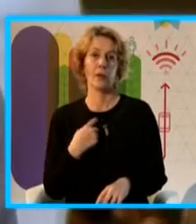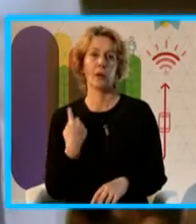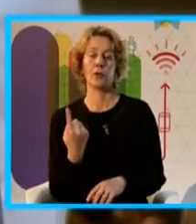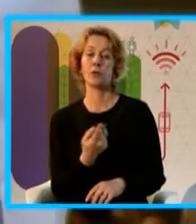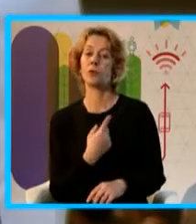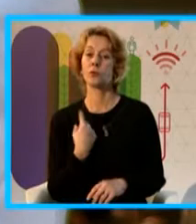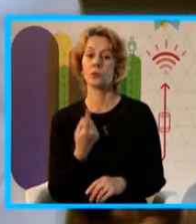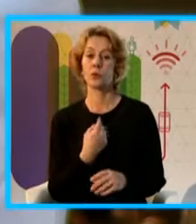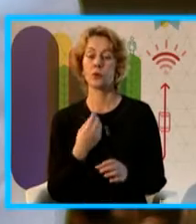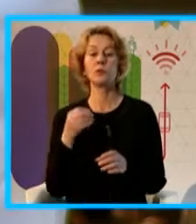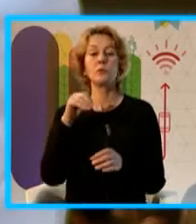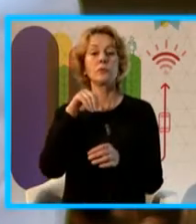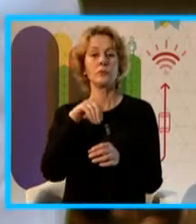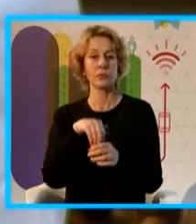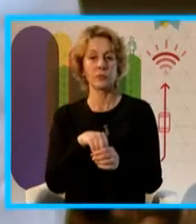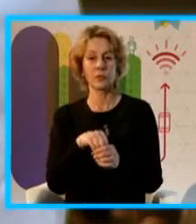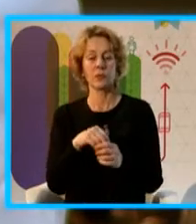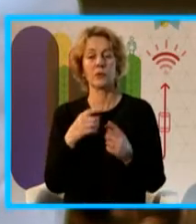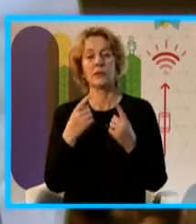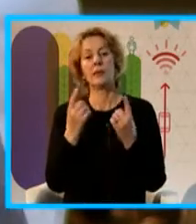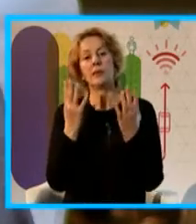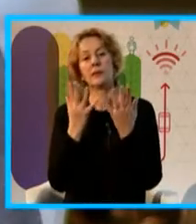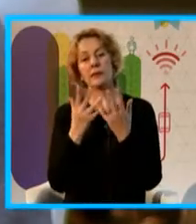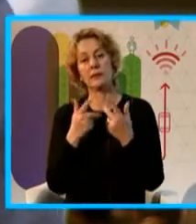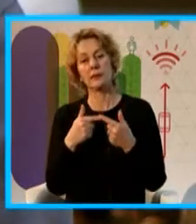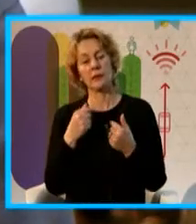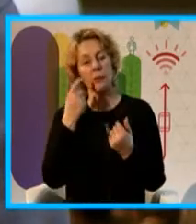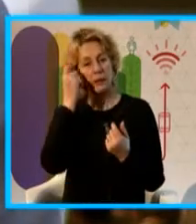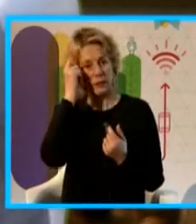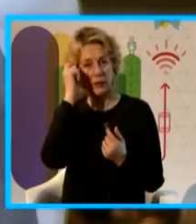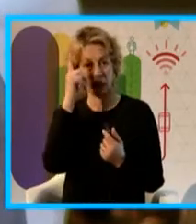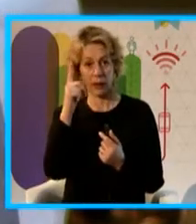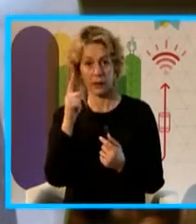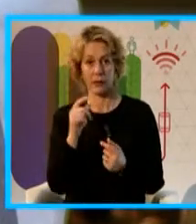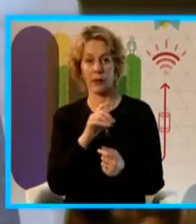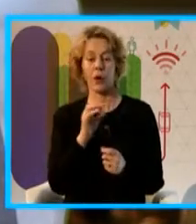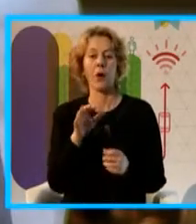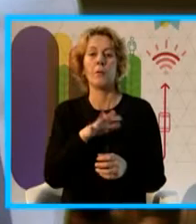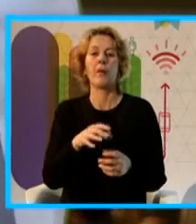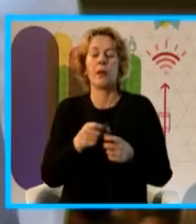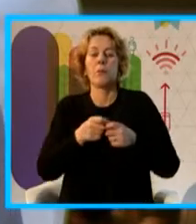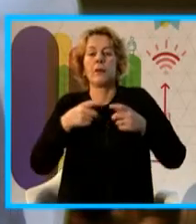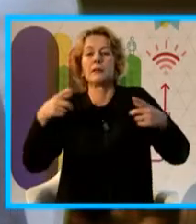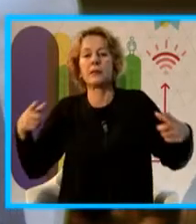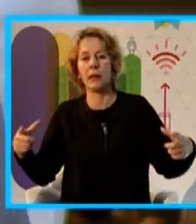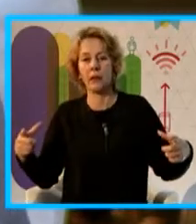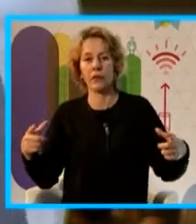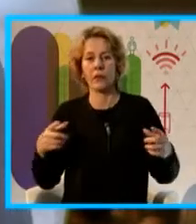nosotros incorporamos lo que es el sistema inteligente o la idea de parque aumentado o parque inteligente,